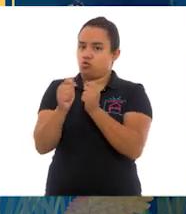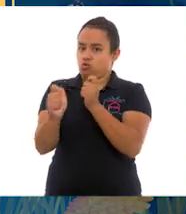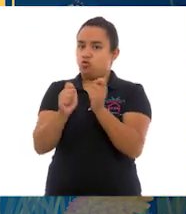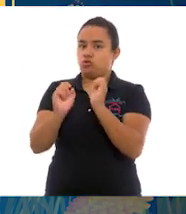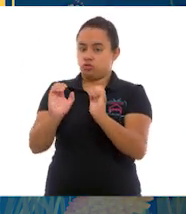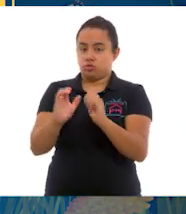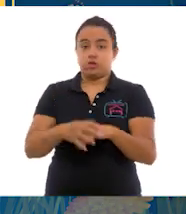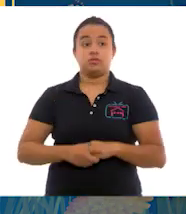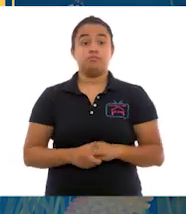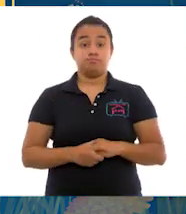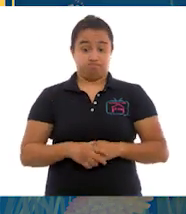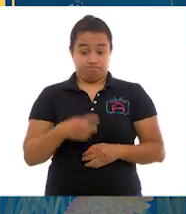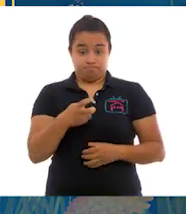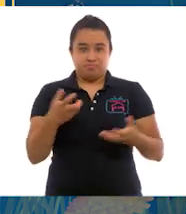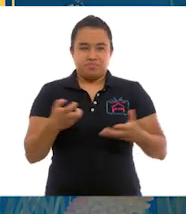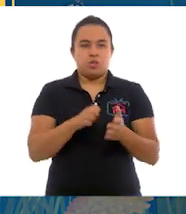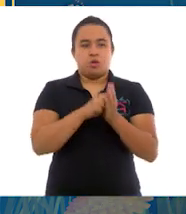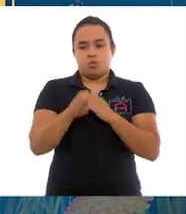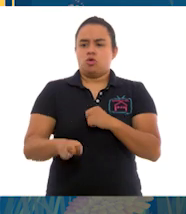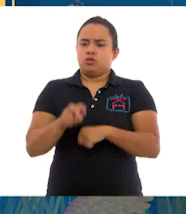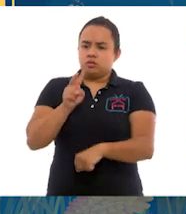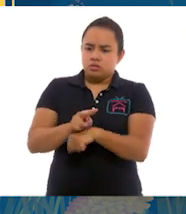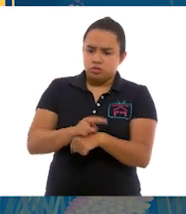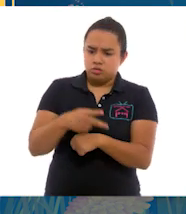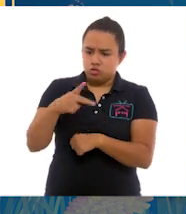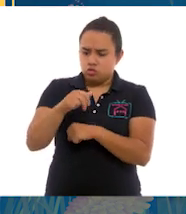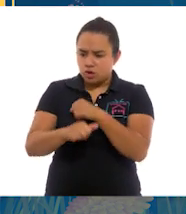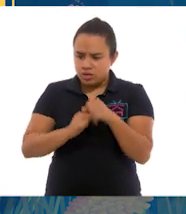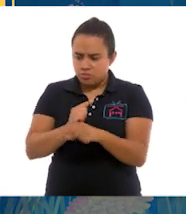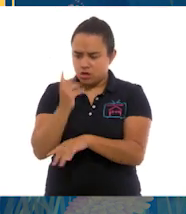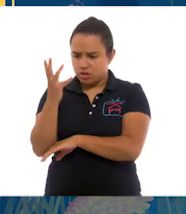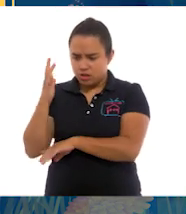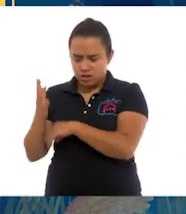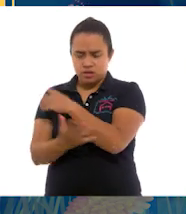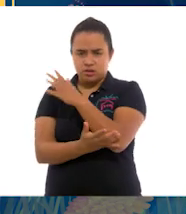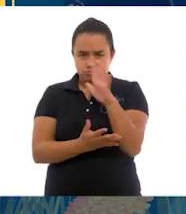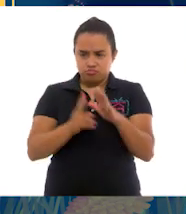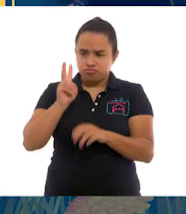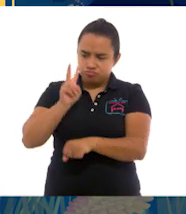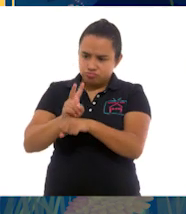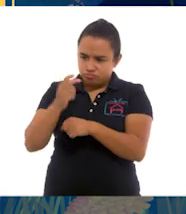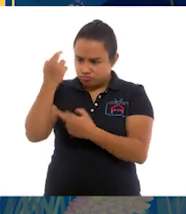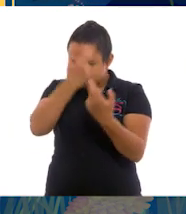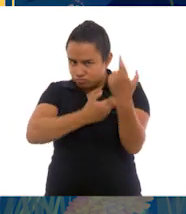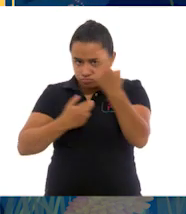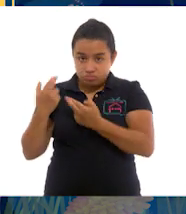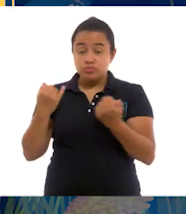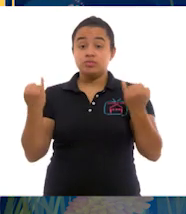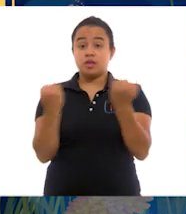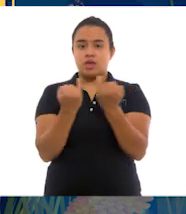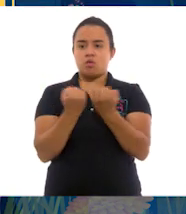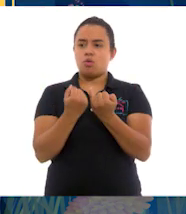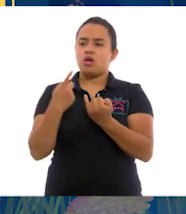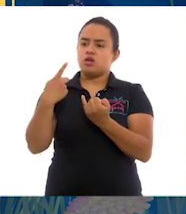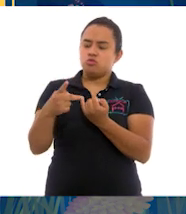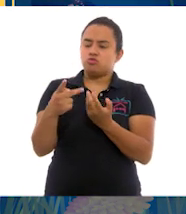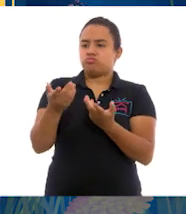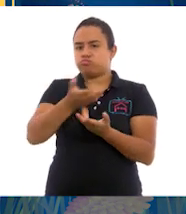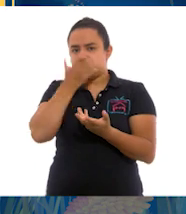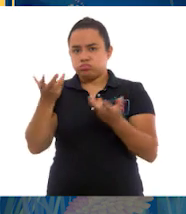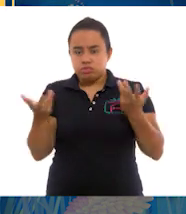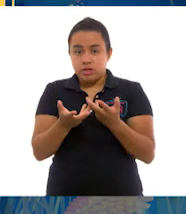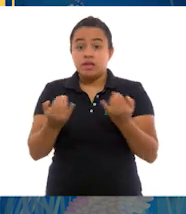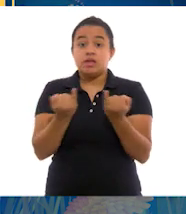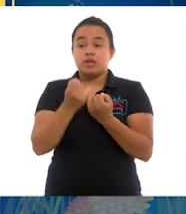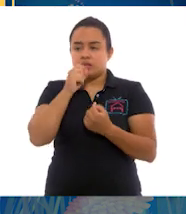Estas acciones, como el monitoreo de la biodiversidad, la inspección y vigilancia, el soporte de actividades productivas sustentables